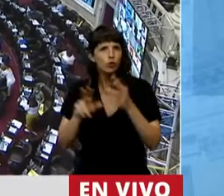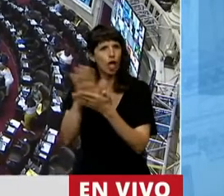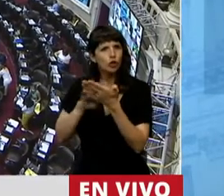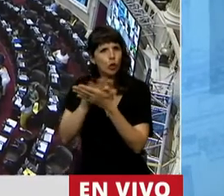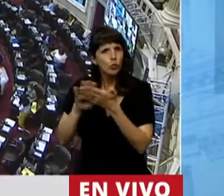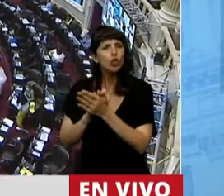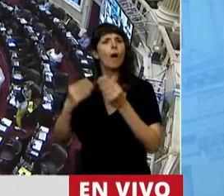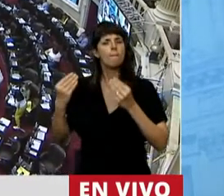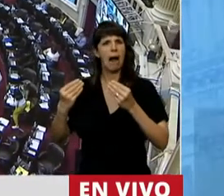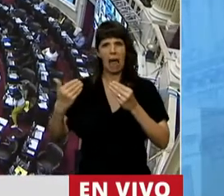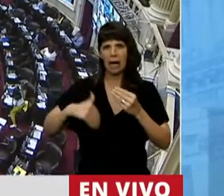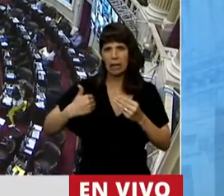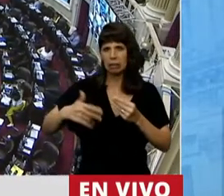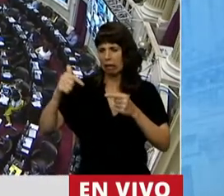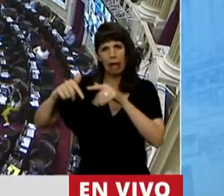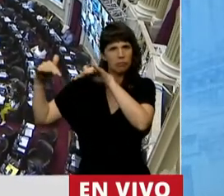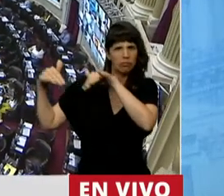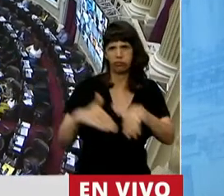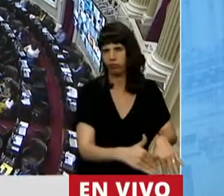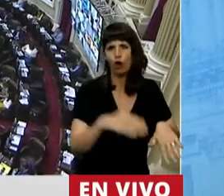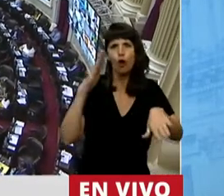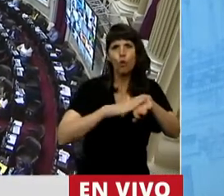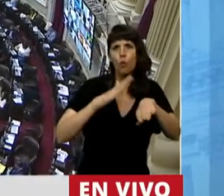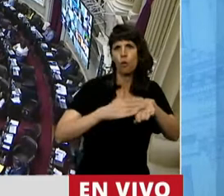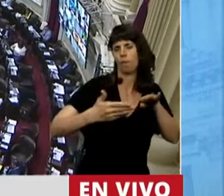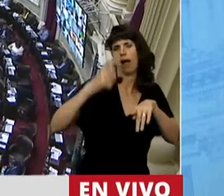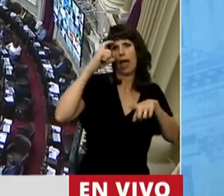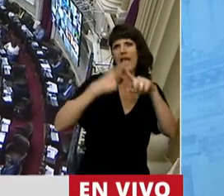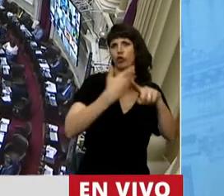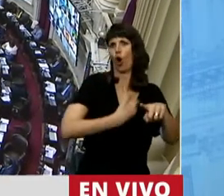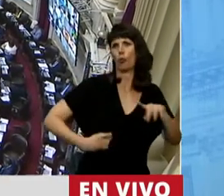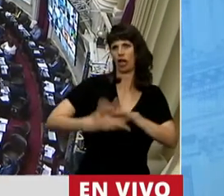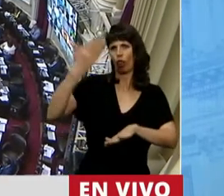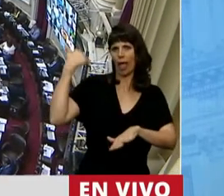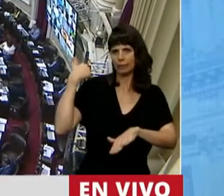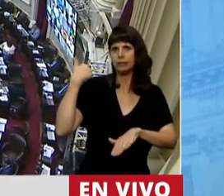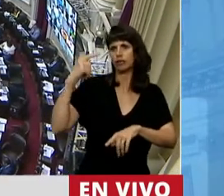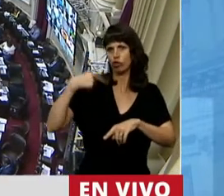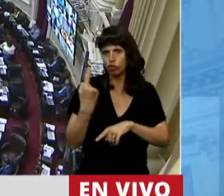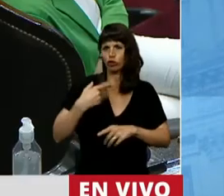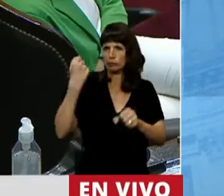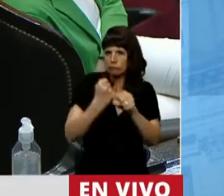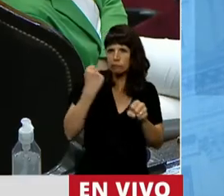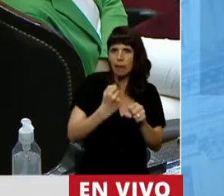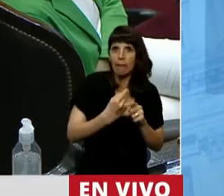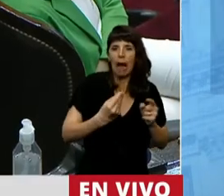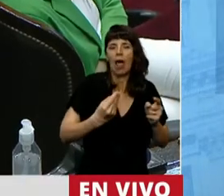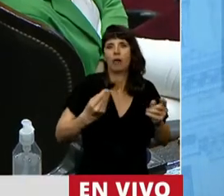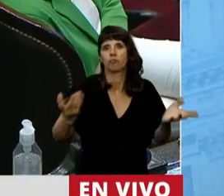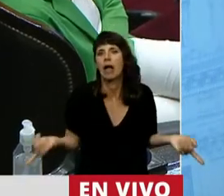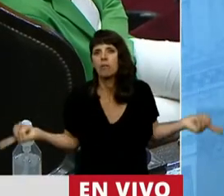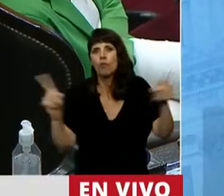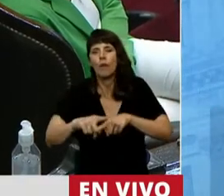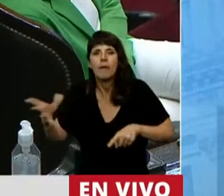Argentina de la de Abacle en la que nos dejó el gobierno anterior. Y lo vamos a seguir haciendo a pesar de la pandemia.